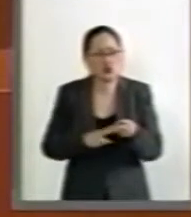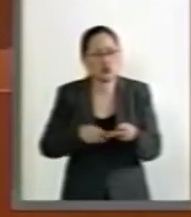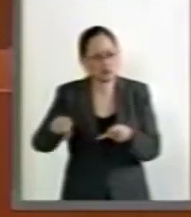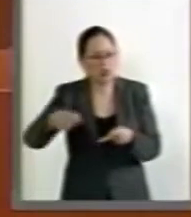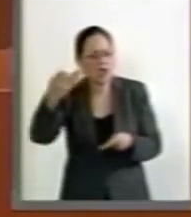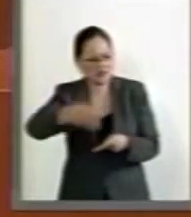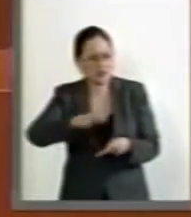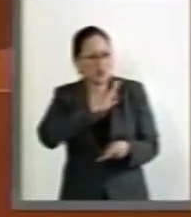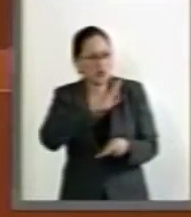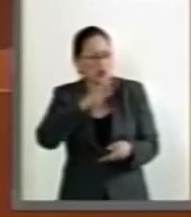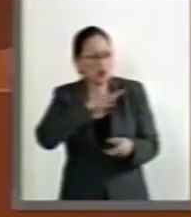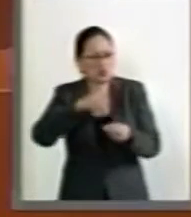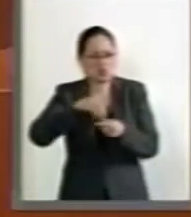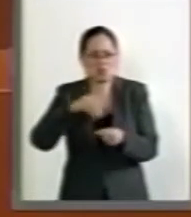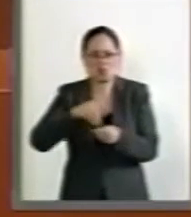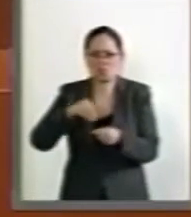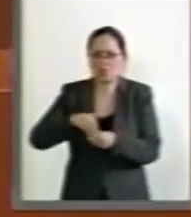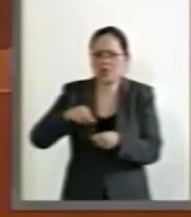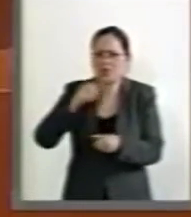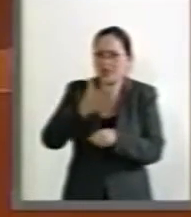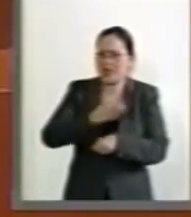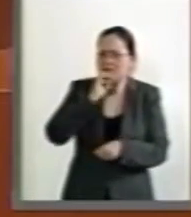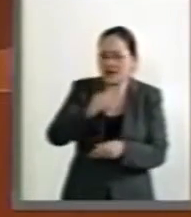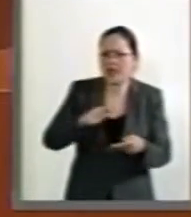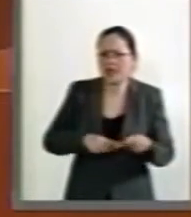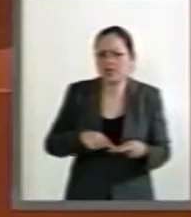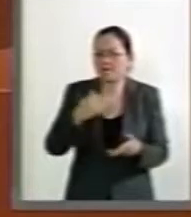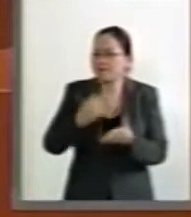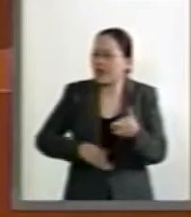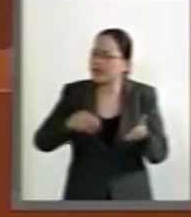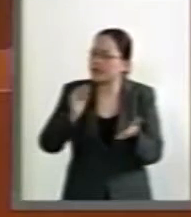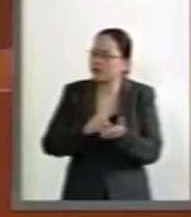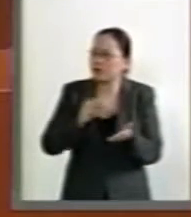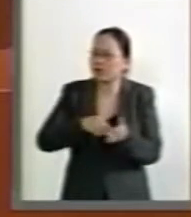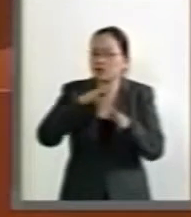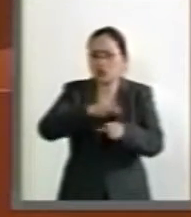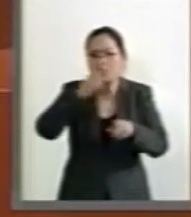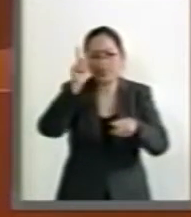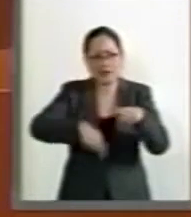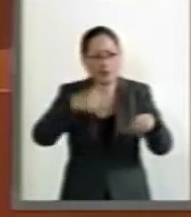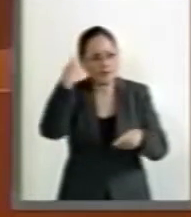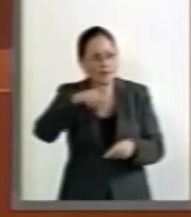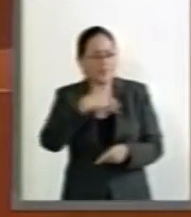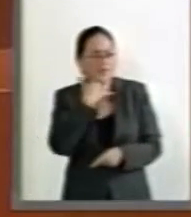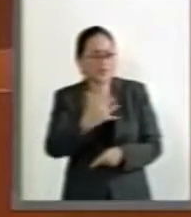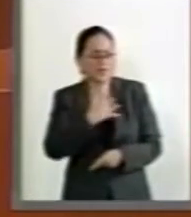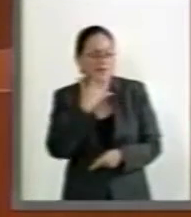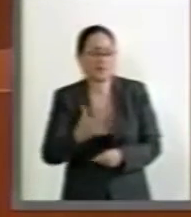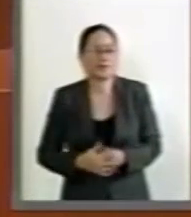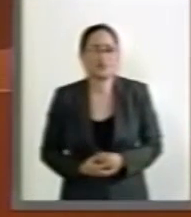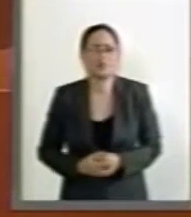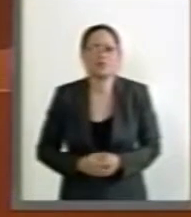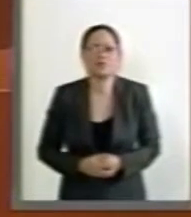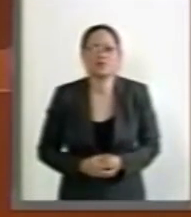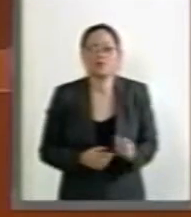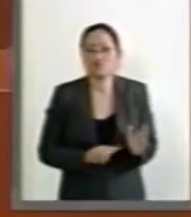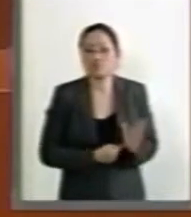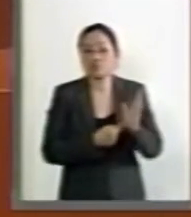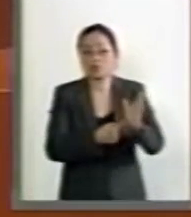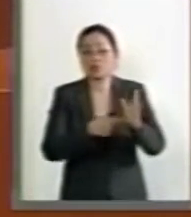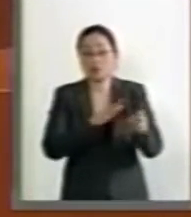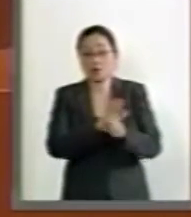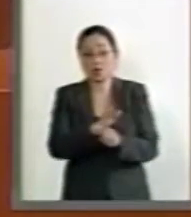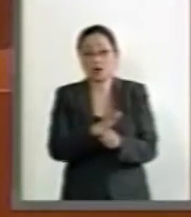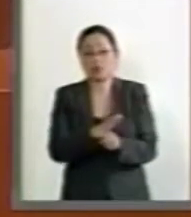permite la opacidad y deja mucho que desear en el tema del combate a la corrupción. Muestra clara de